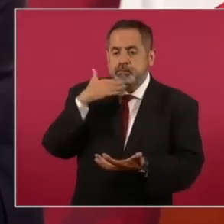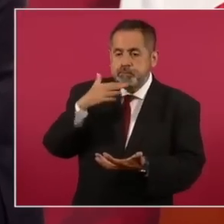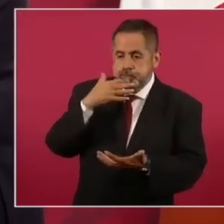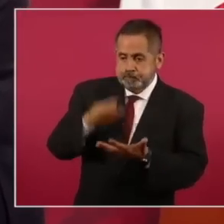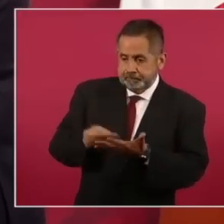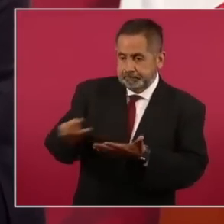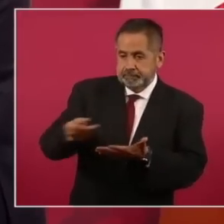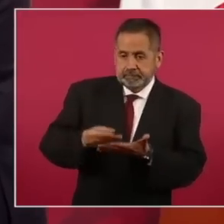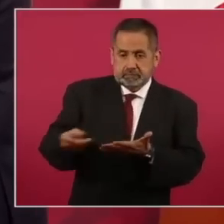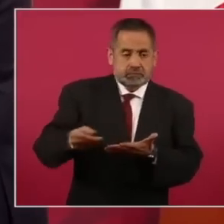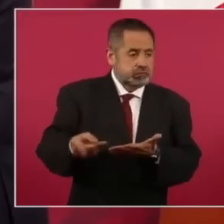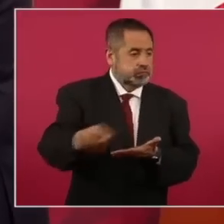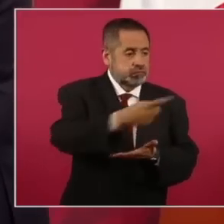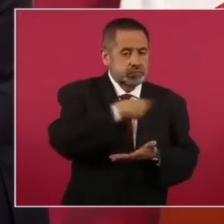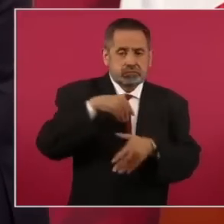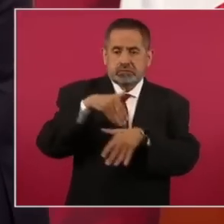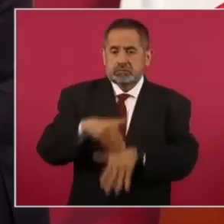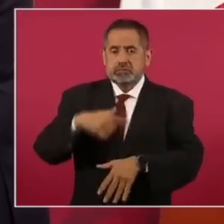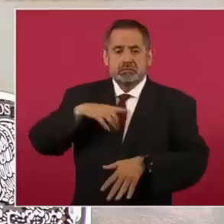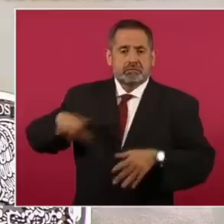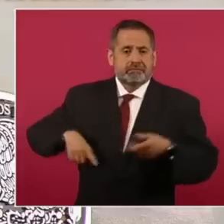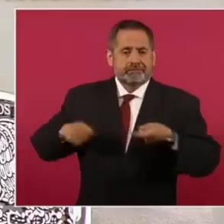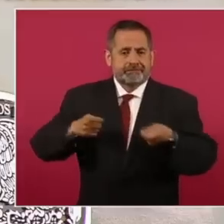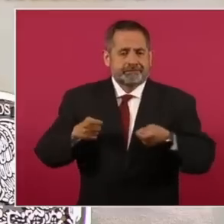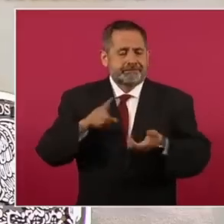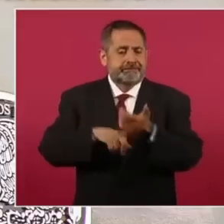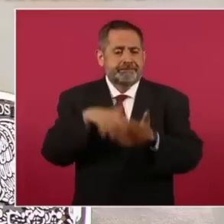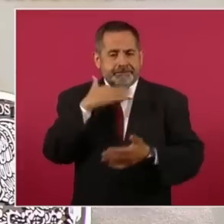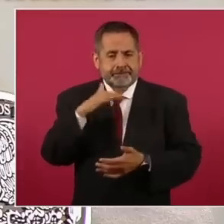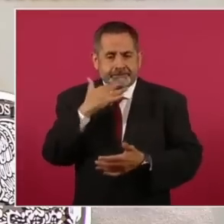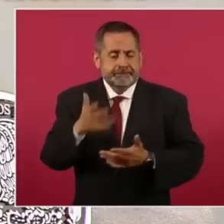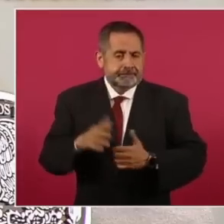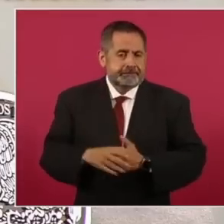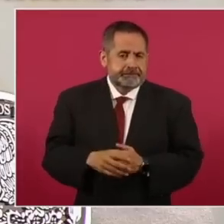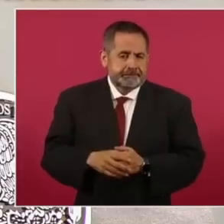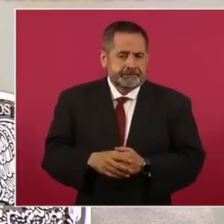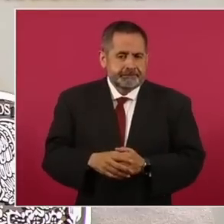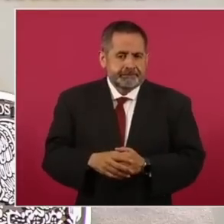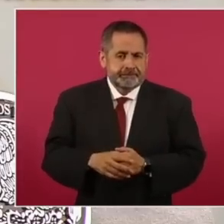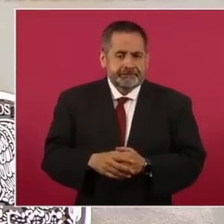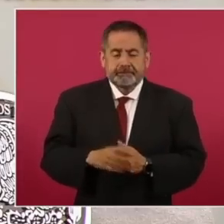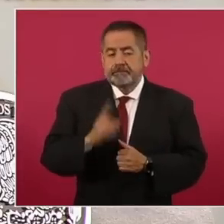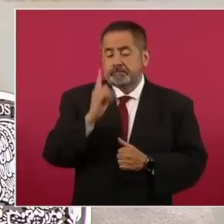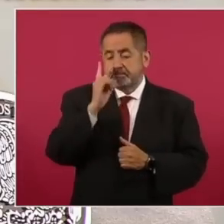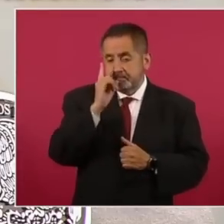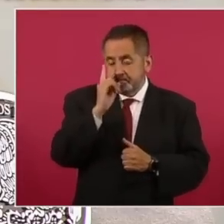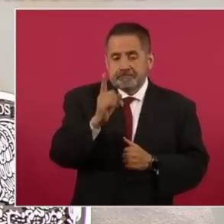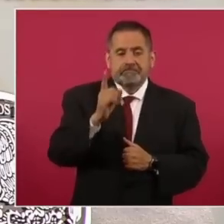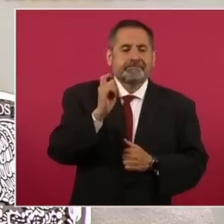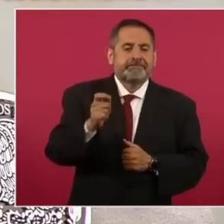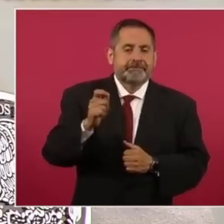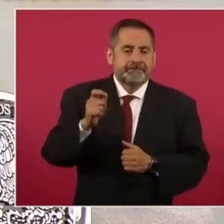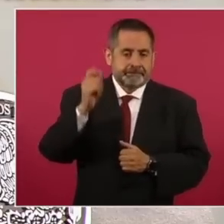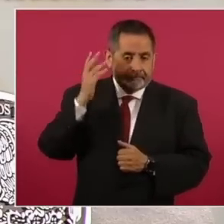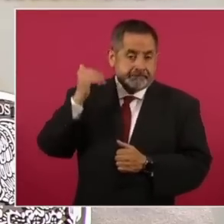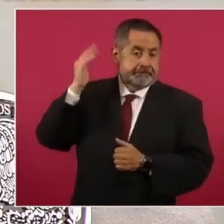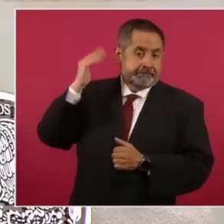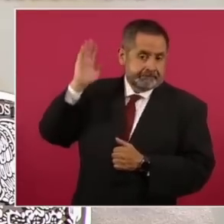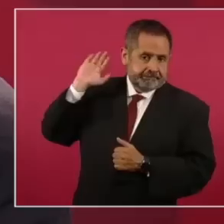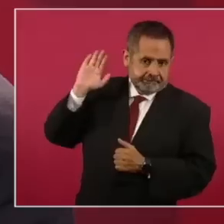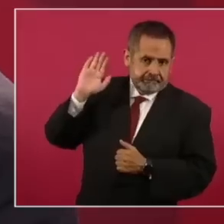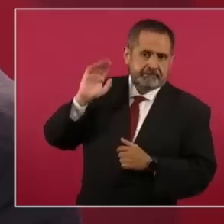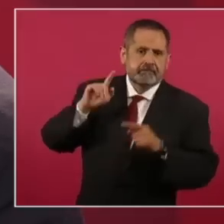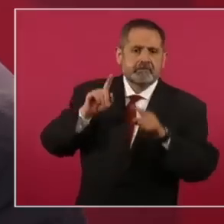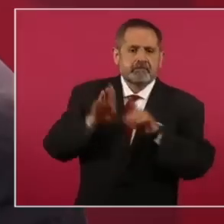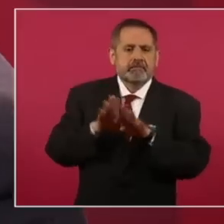Ese es el concepto del Estado corrupto. Y una de las principales instituciones originales